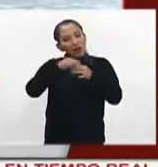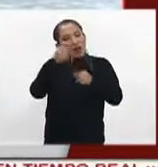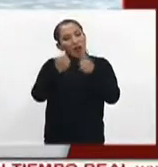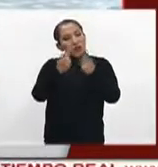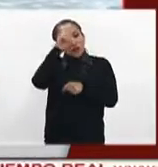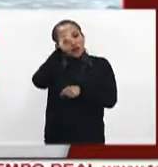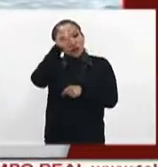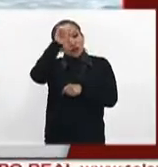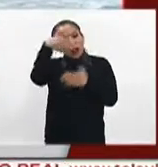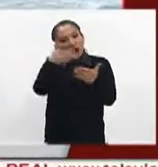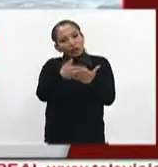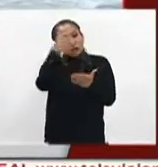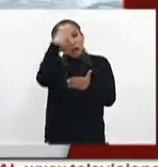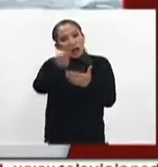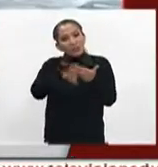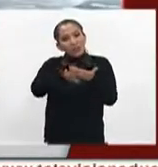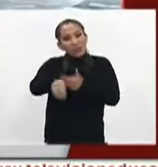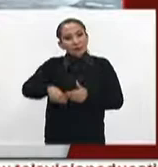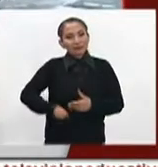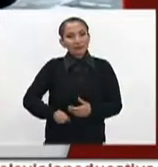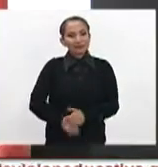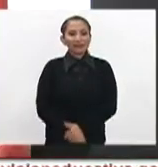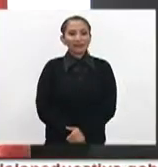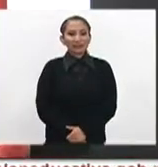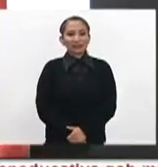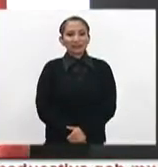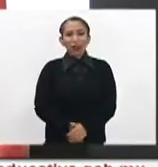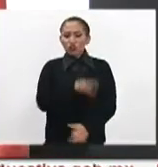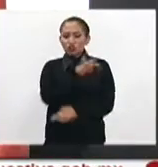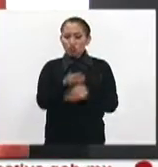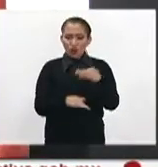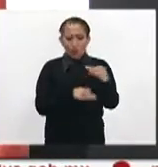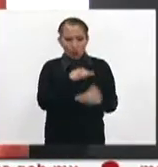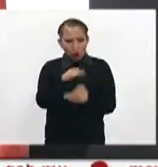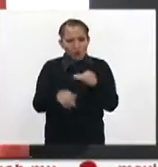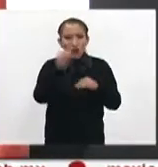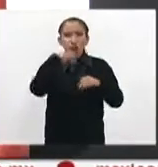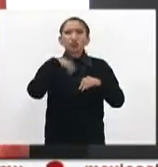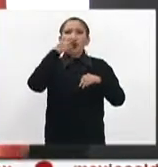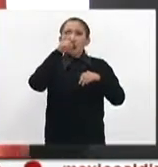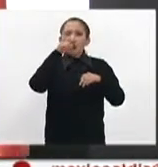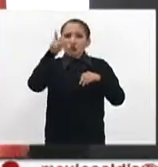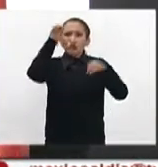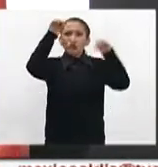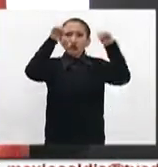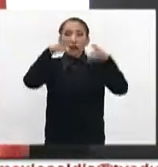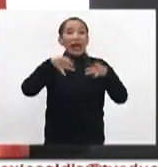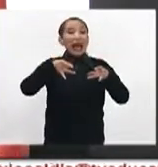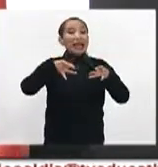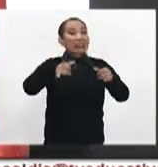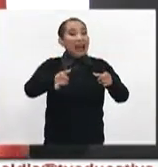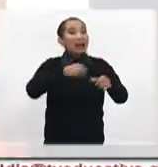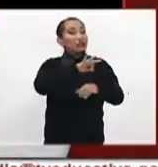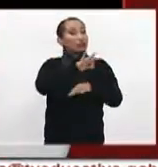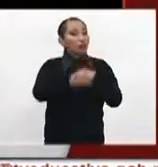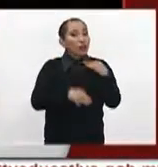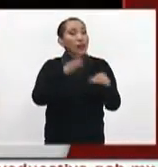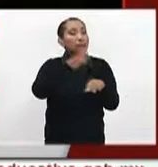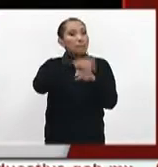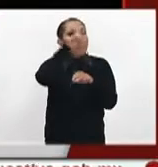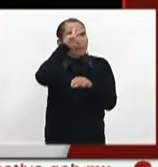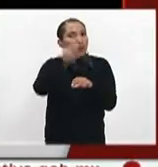algunas recomendaciones para prevenir accidentes Que todos los adornos navideños sean de calidad sobre todo las